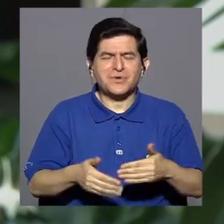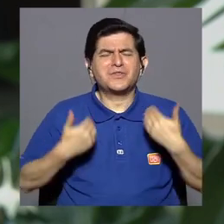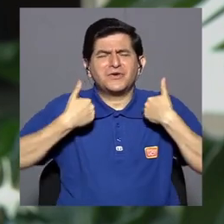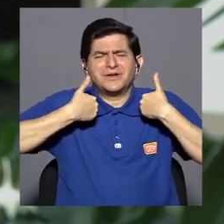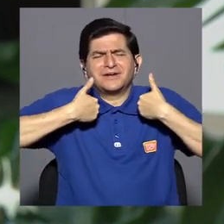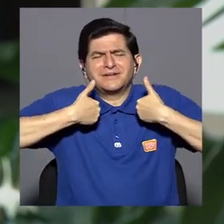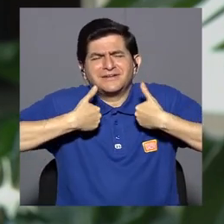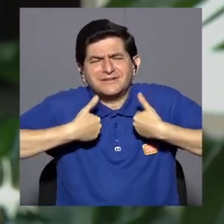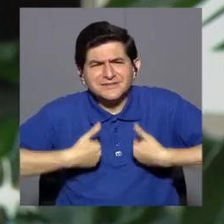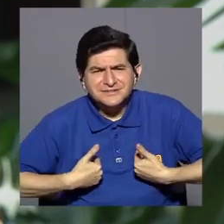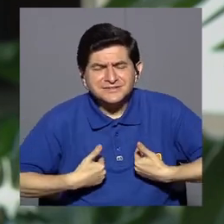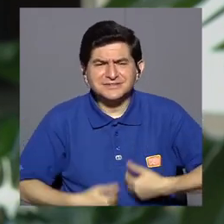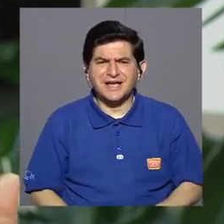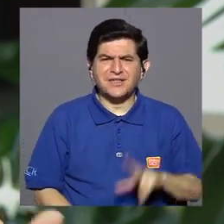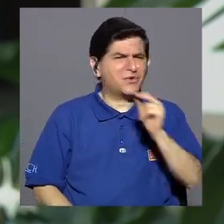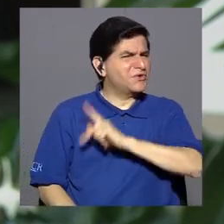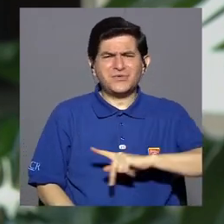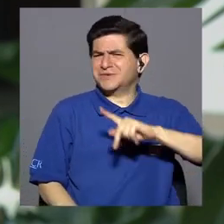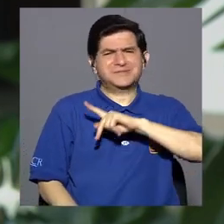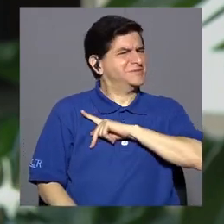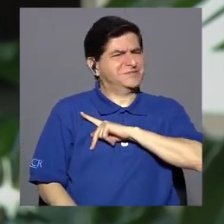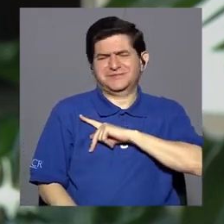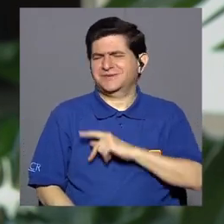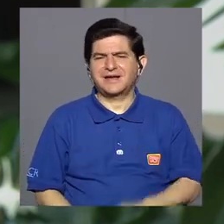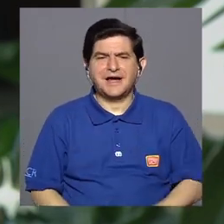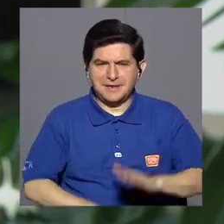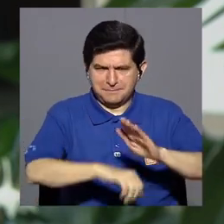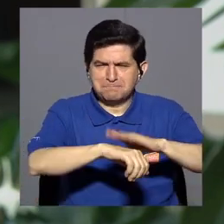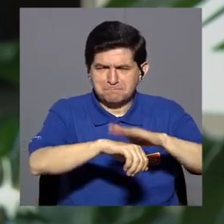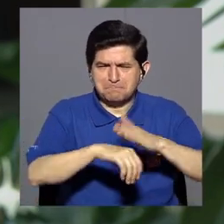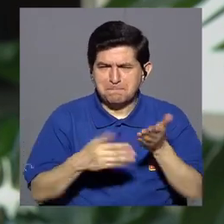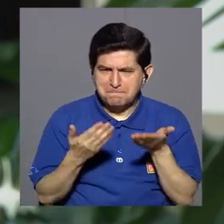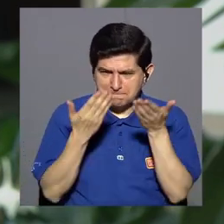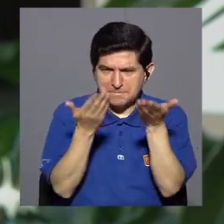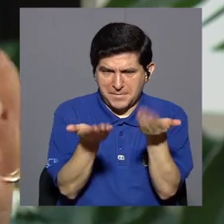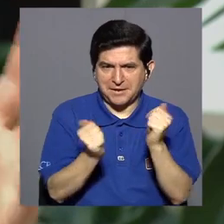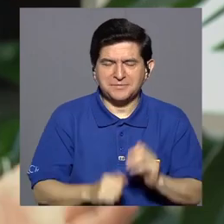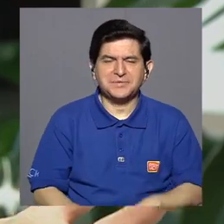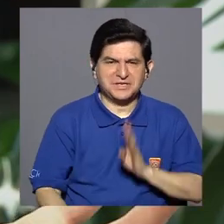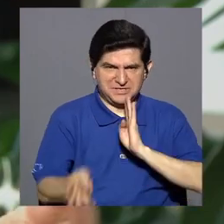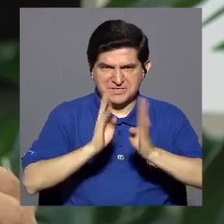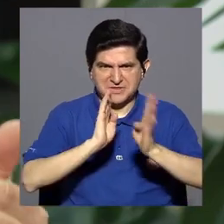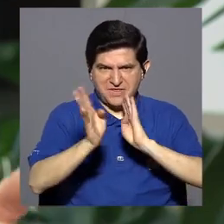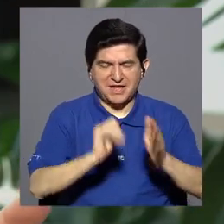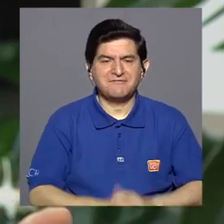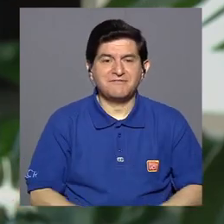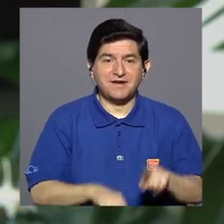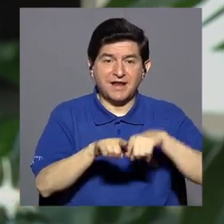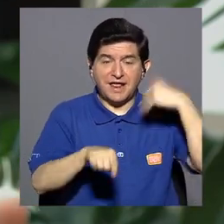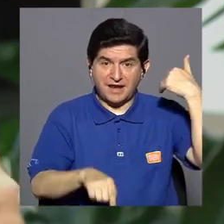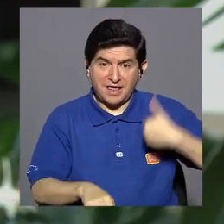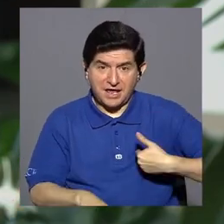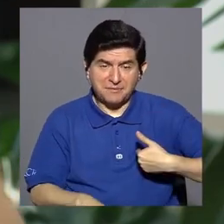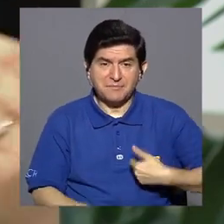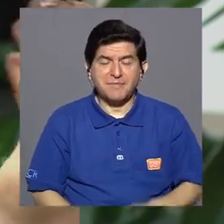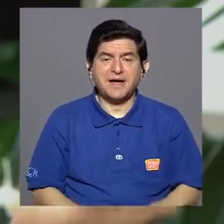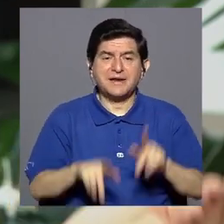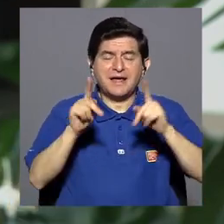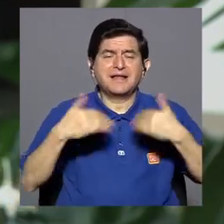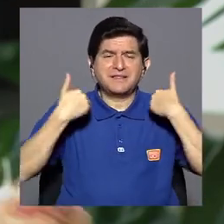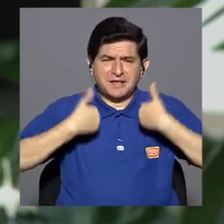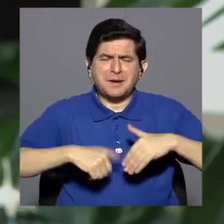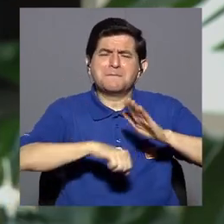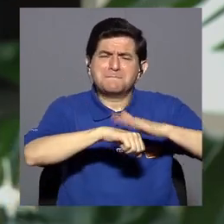está agotado. No lo tome personal, dele el espacio para que hable. El hermano del que está